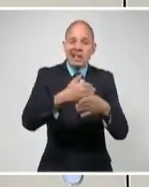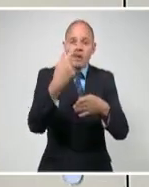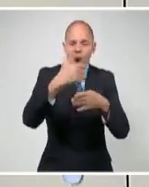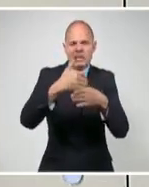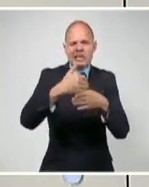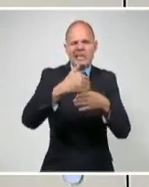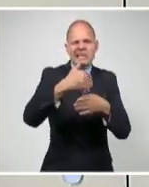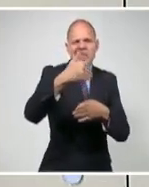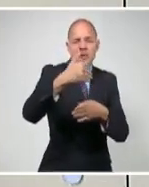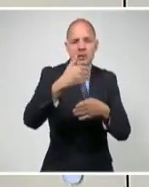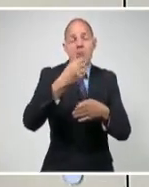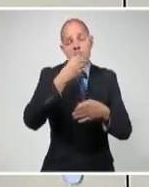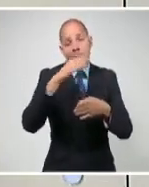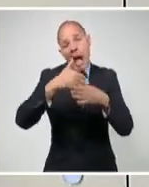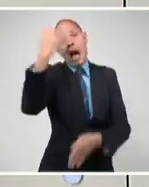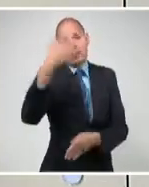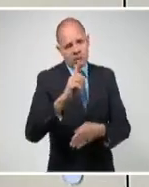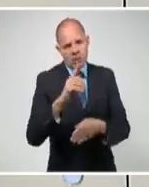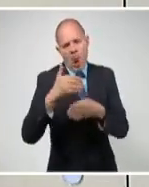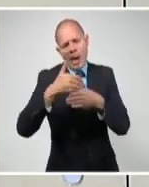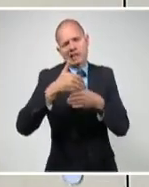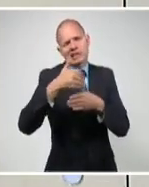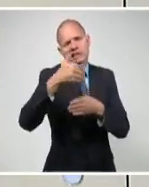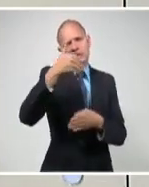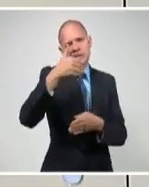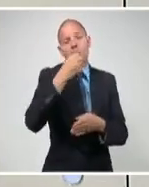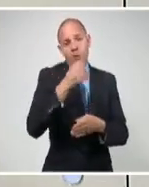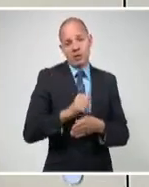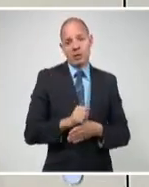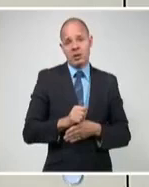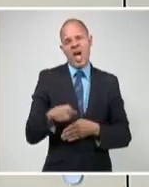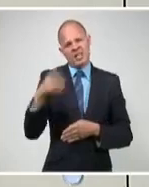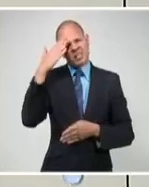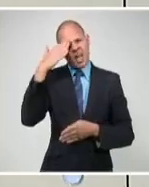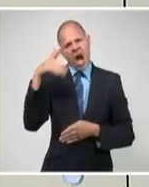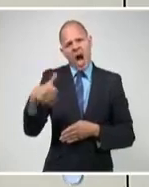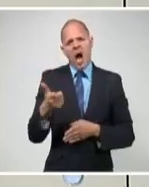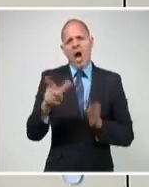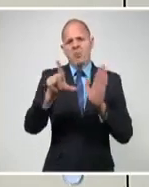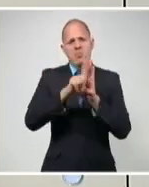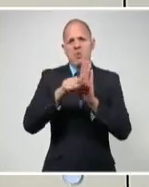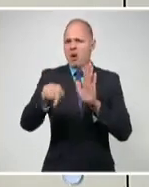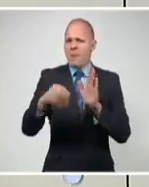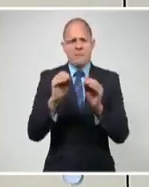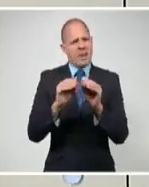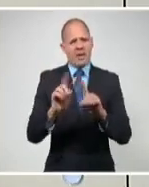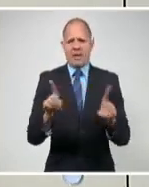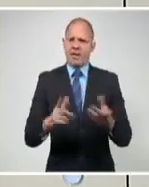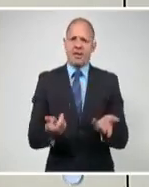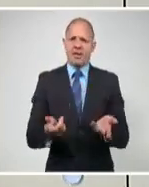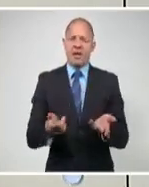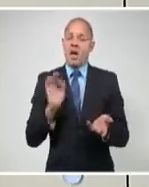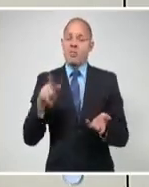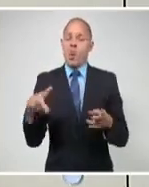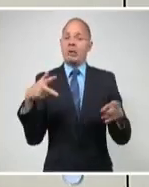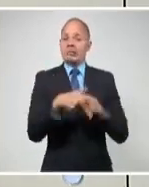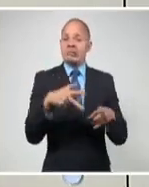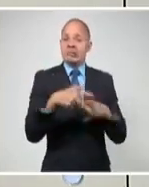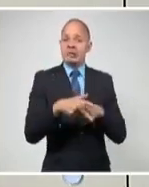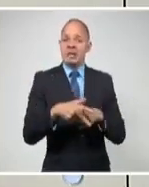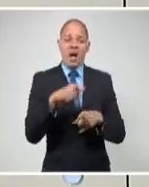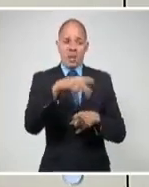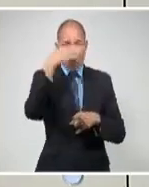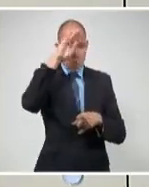Él sabe, como lo sabía Obama, que el bloqueo es ilegal e impide que Cuba se desempeñe en el comercio mundial como un país